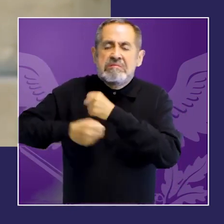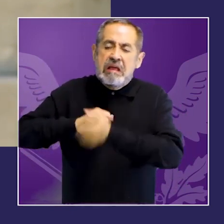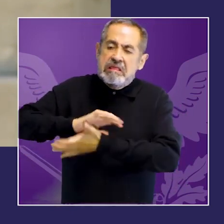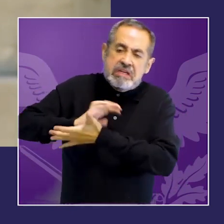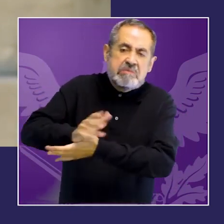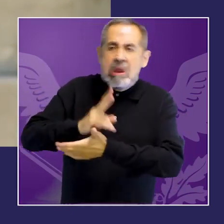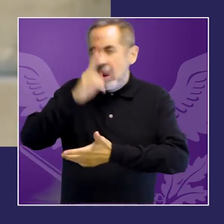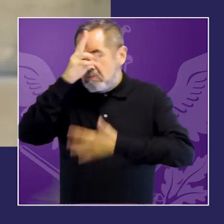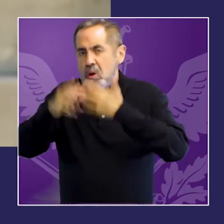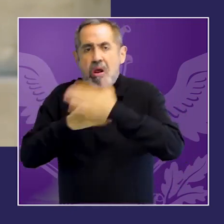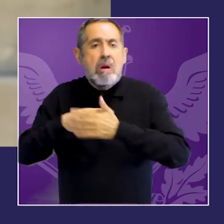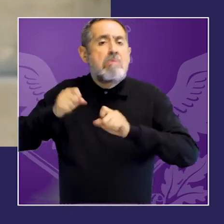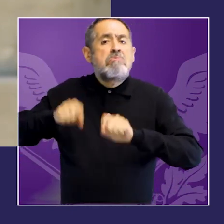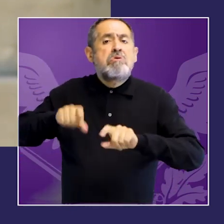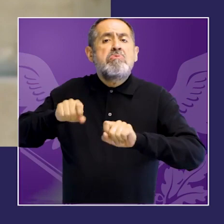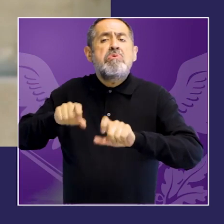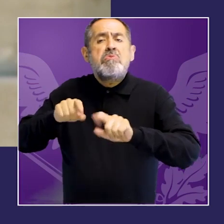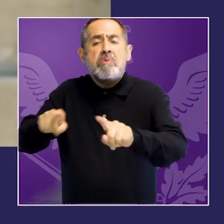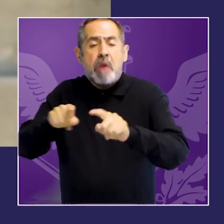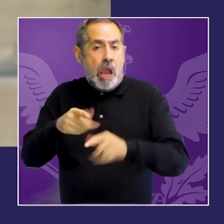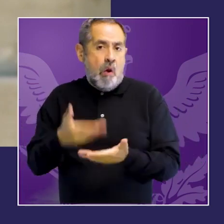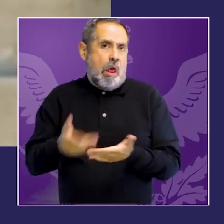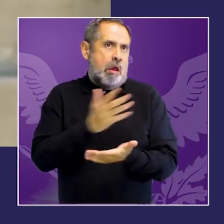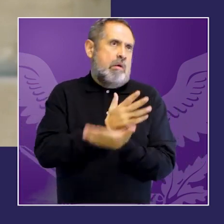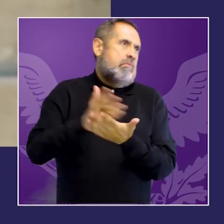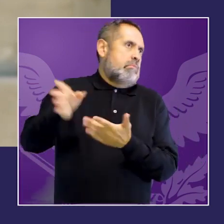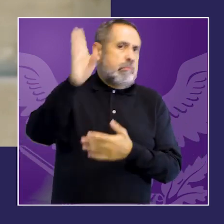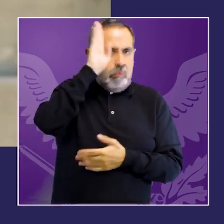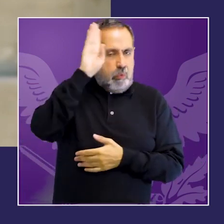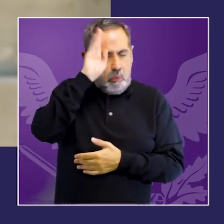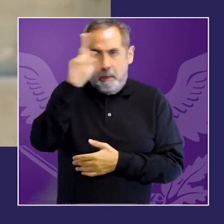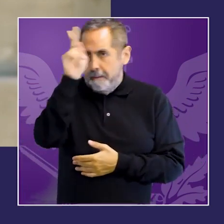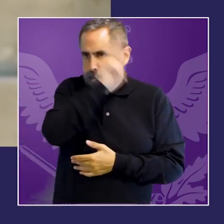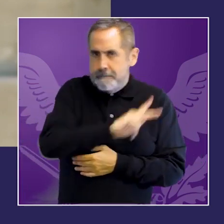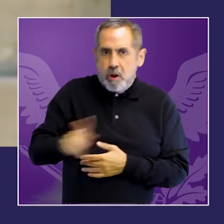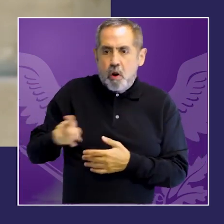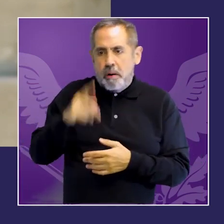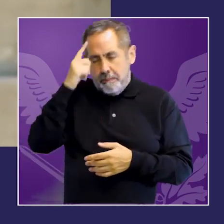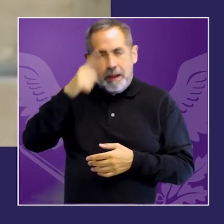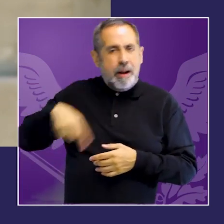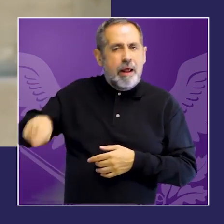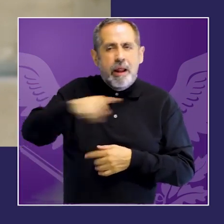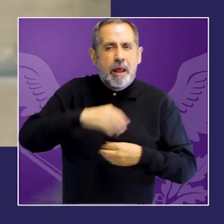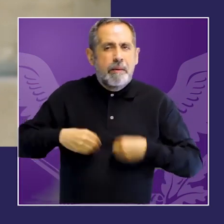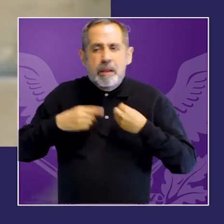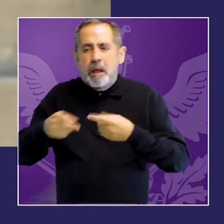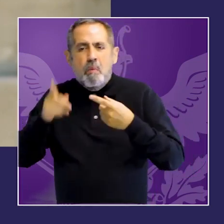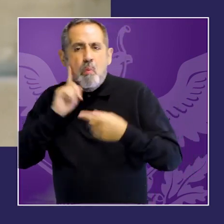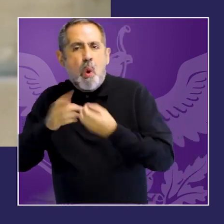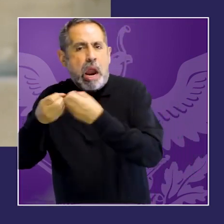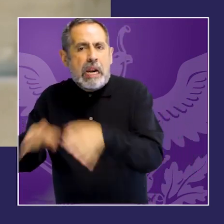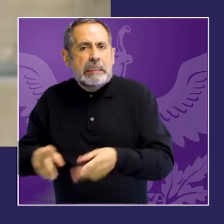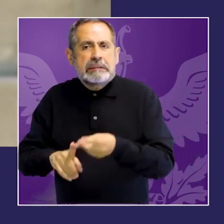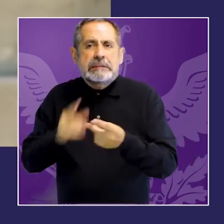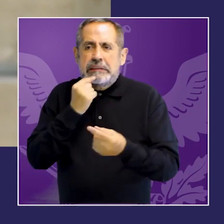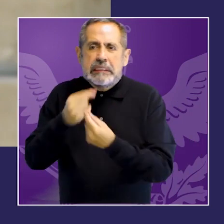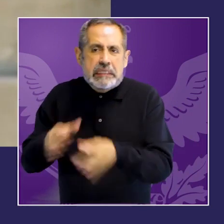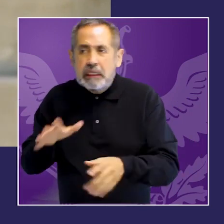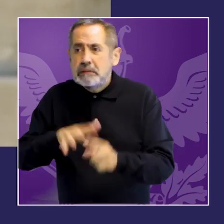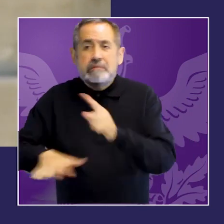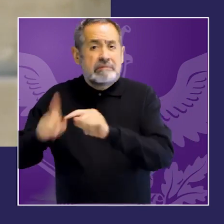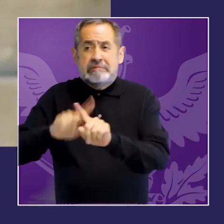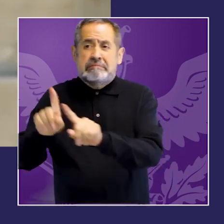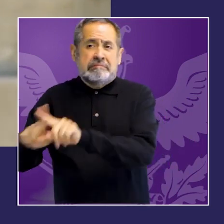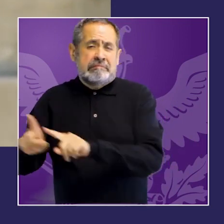aprobaron esta legislación y sin embargo lo que se muestra en los datos es que los femicidios no disminuyen, por lo menos no al ritmo en que